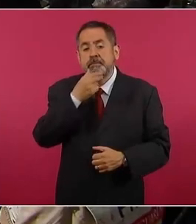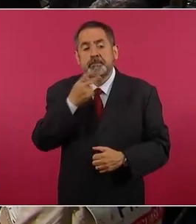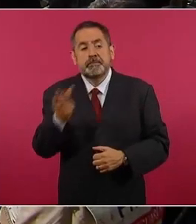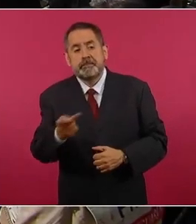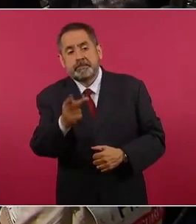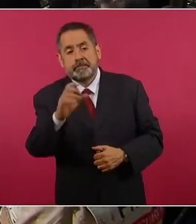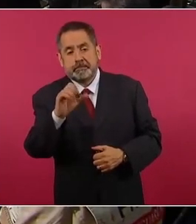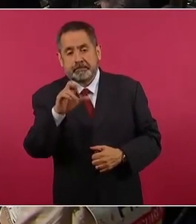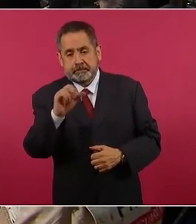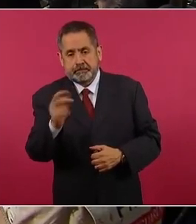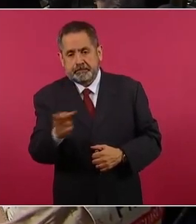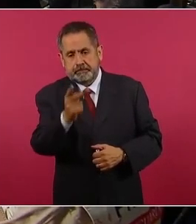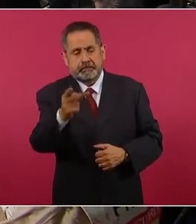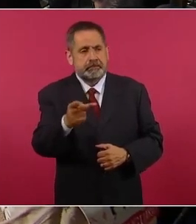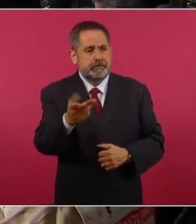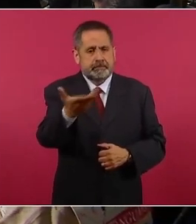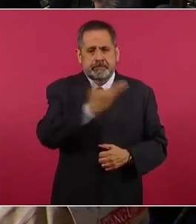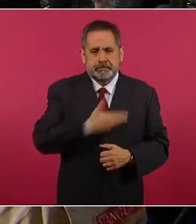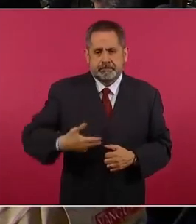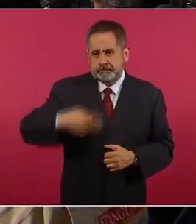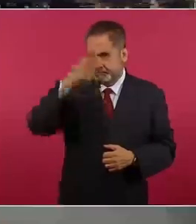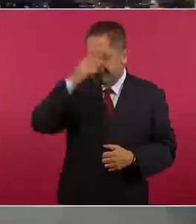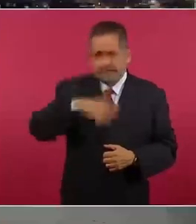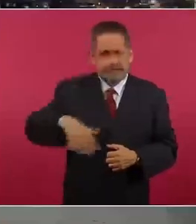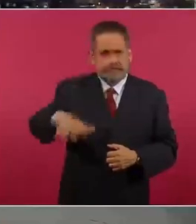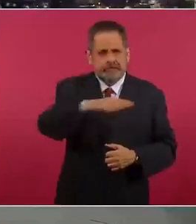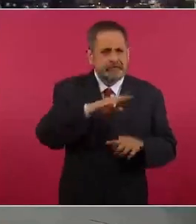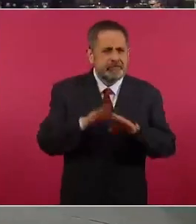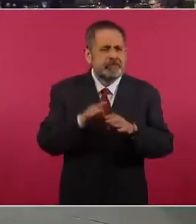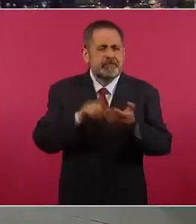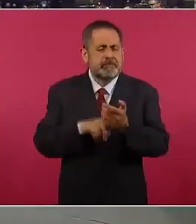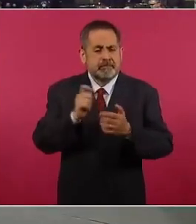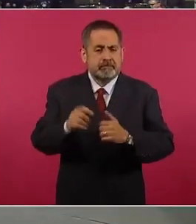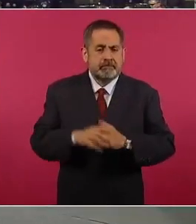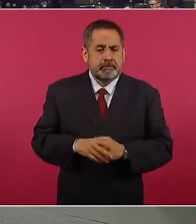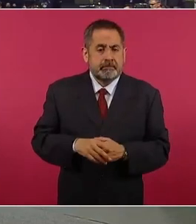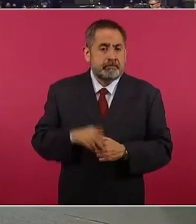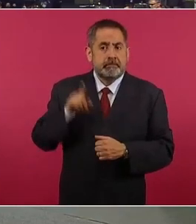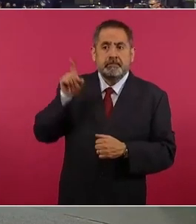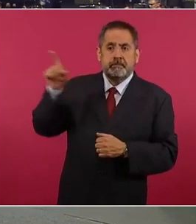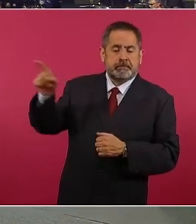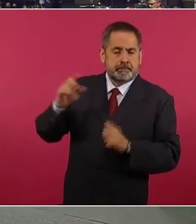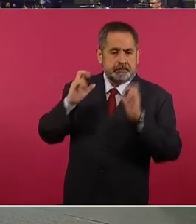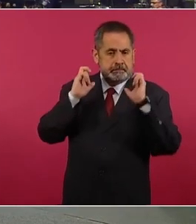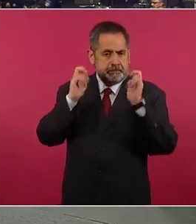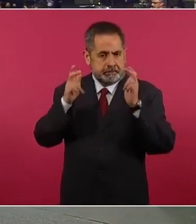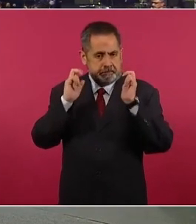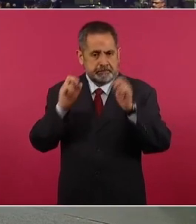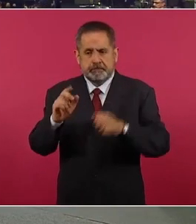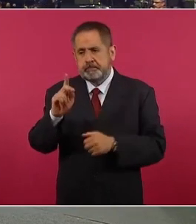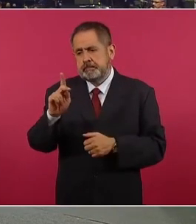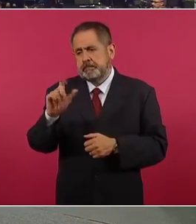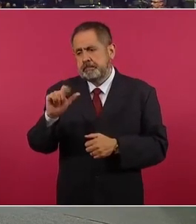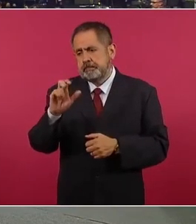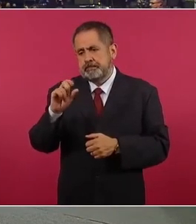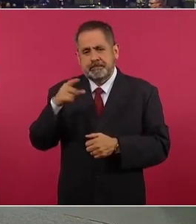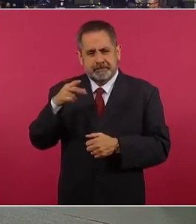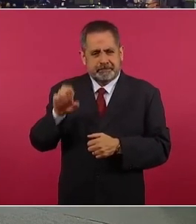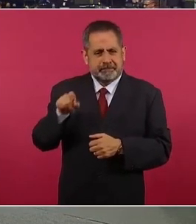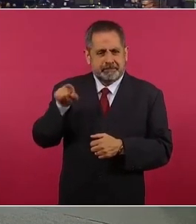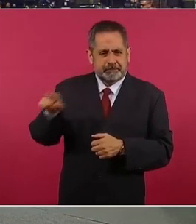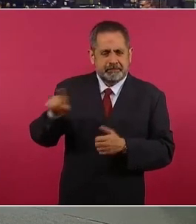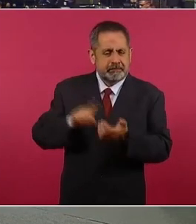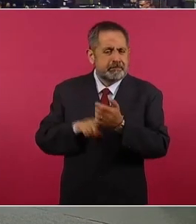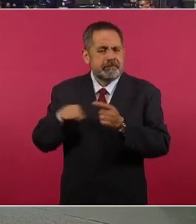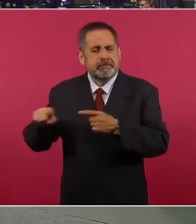Presidente, todos los mexicanos, esta pregunta nace en Palenque, Chiapas. De postdata palencana se